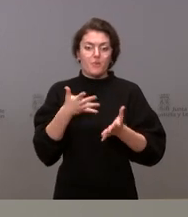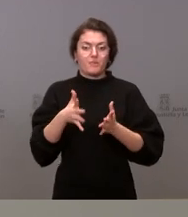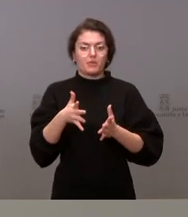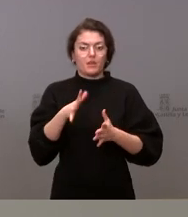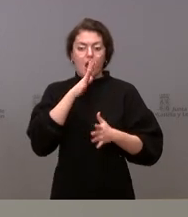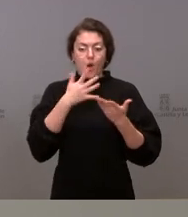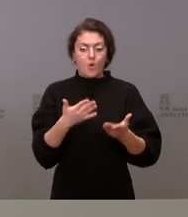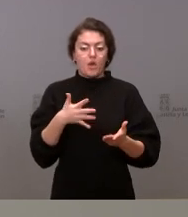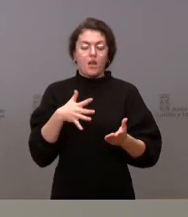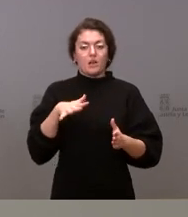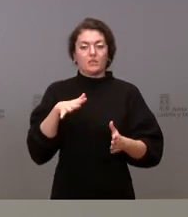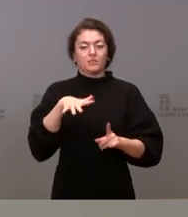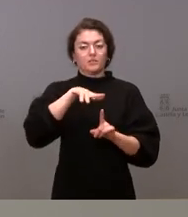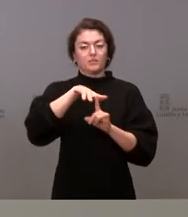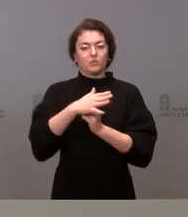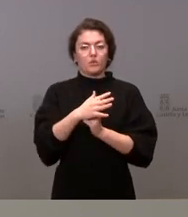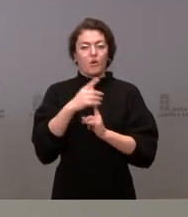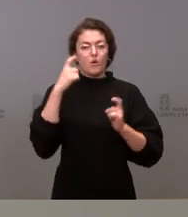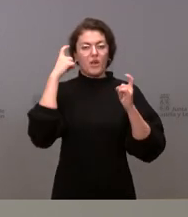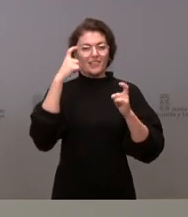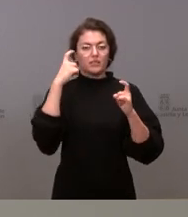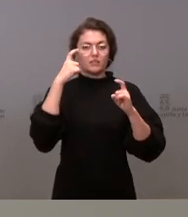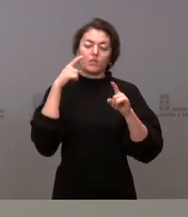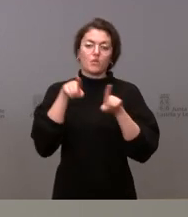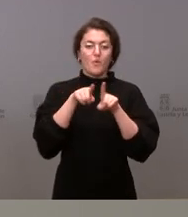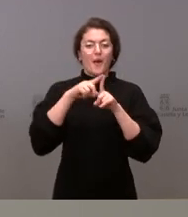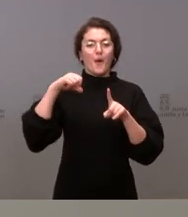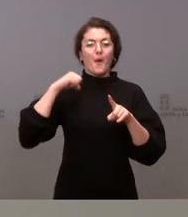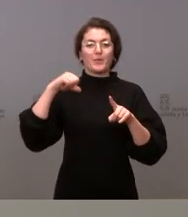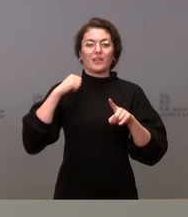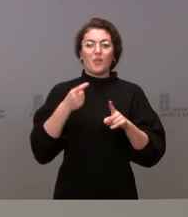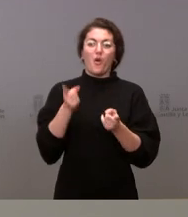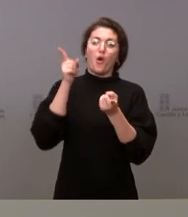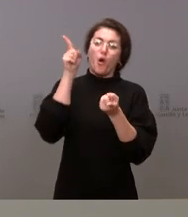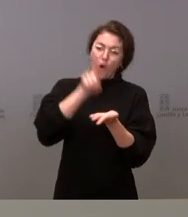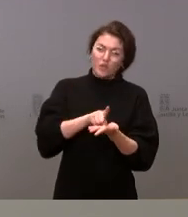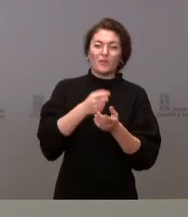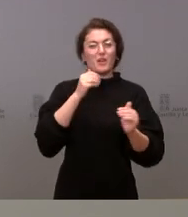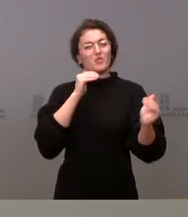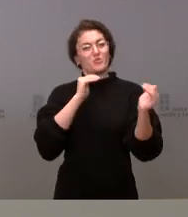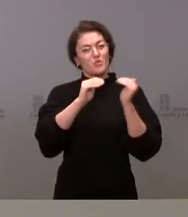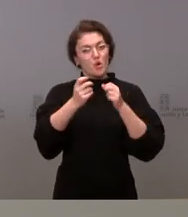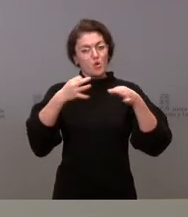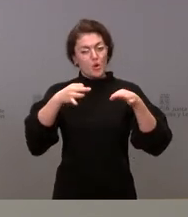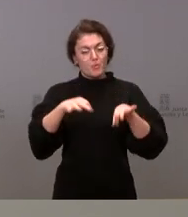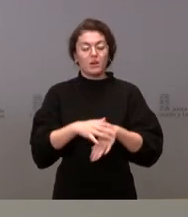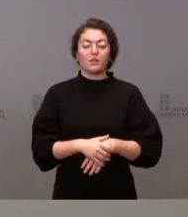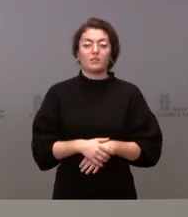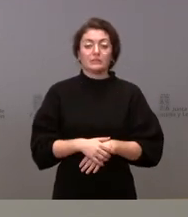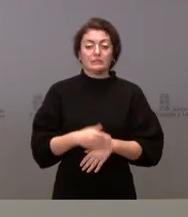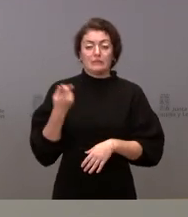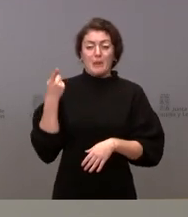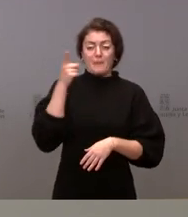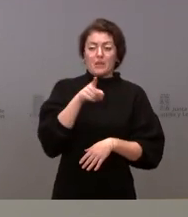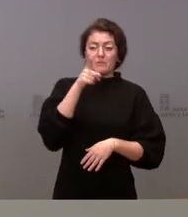momento en el que estábamos intentando normalizar nuestros hospitales tenemos hemos tenido durante muchos meses